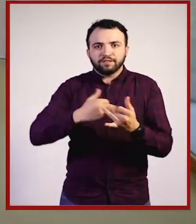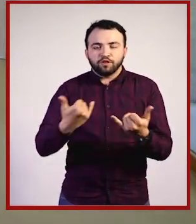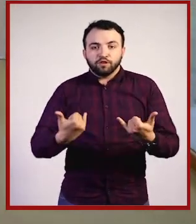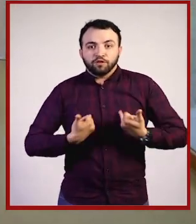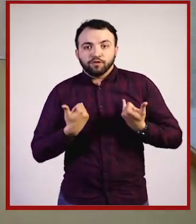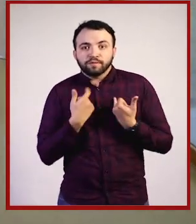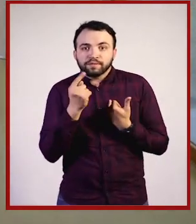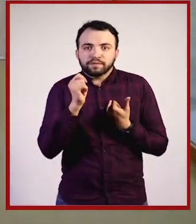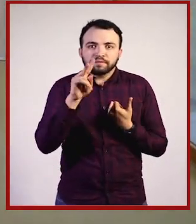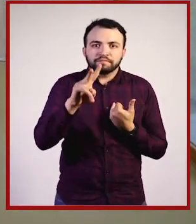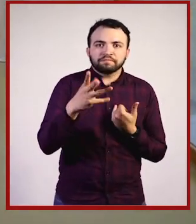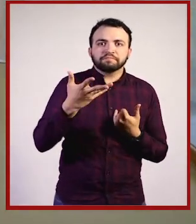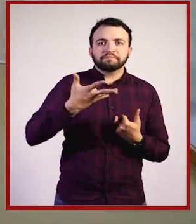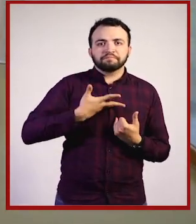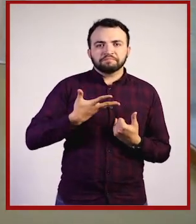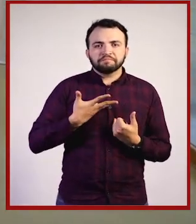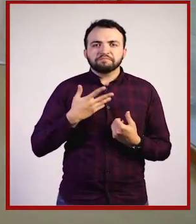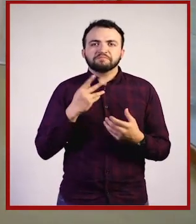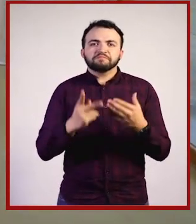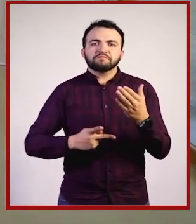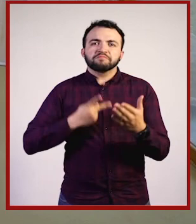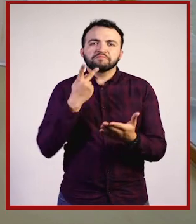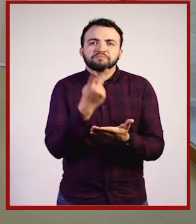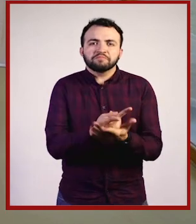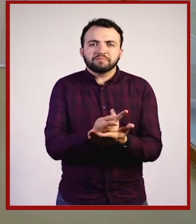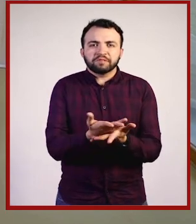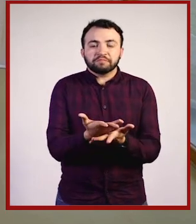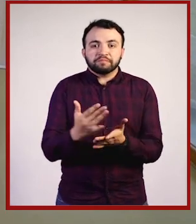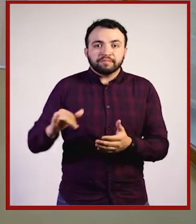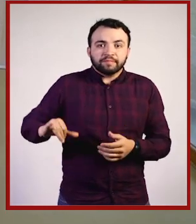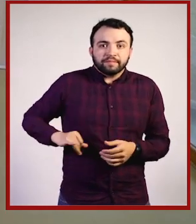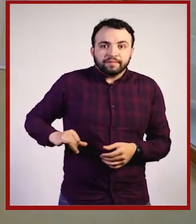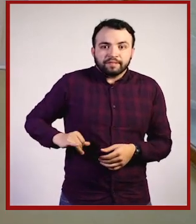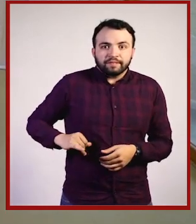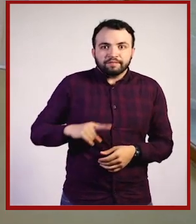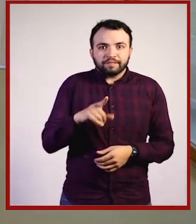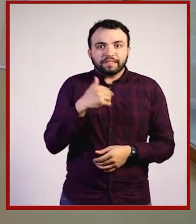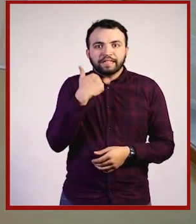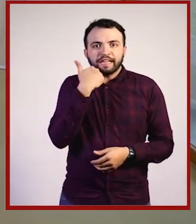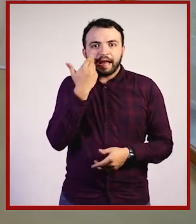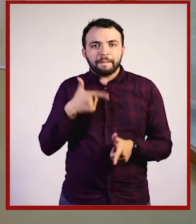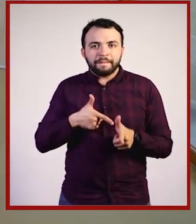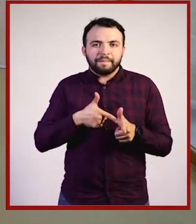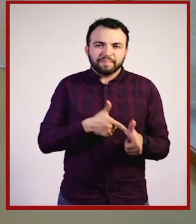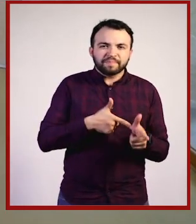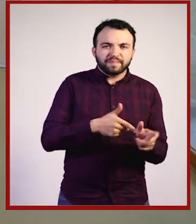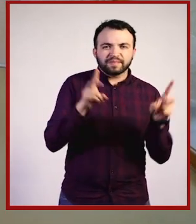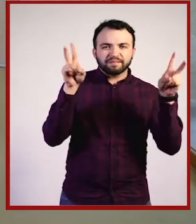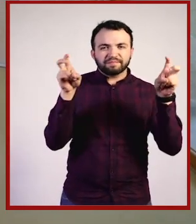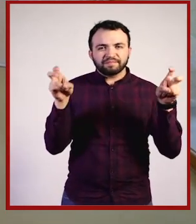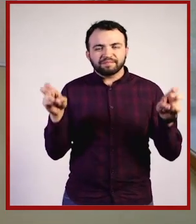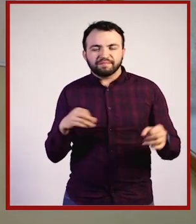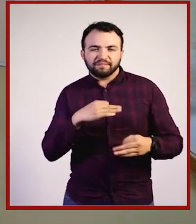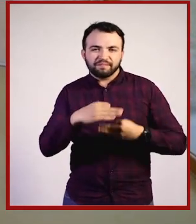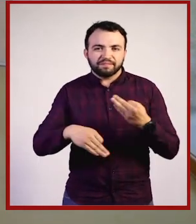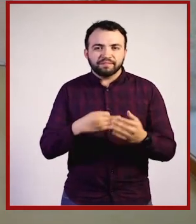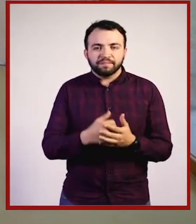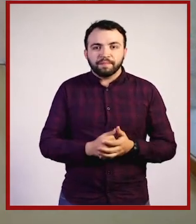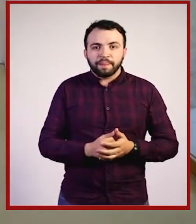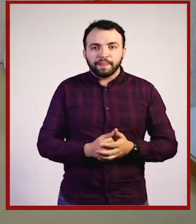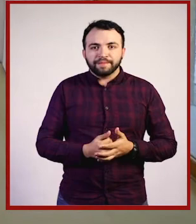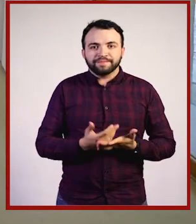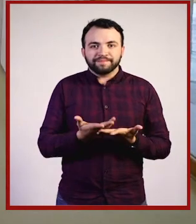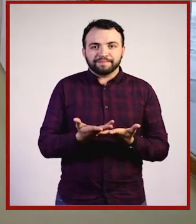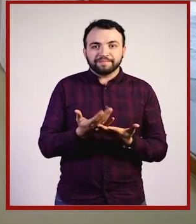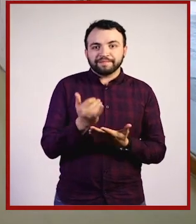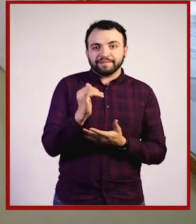en TV tiene una propuesta tan interesante que hasta van a querer otra ronda de temas para todos. Querido Matías,